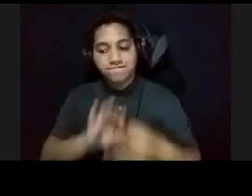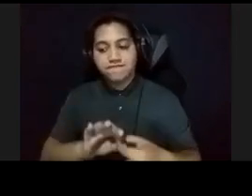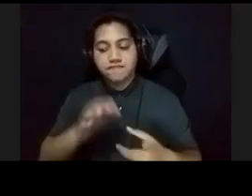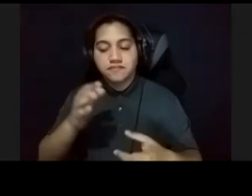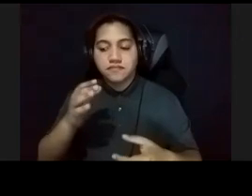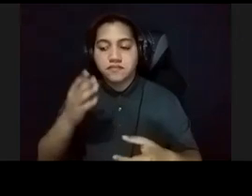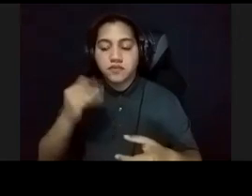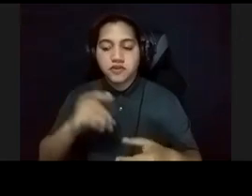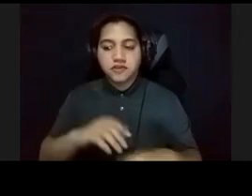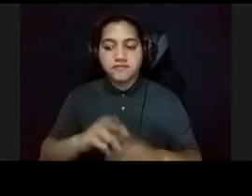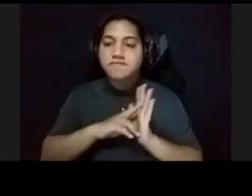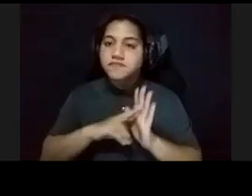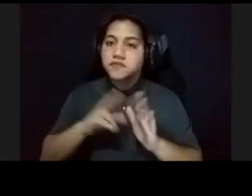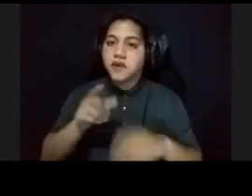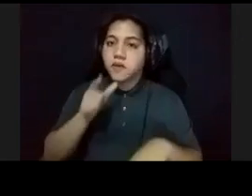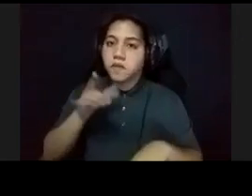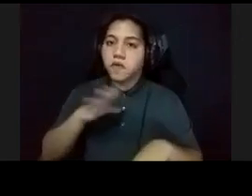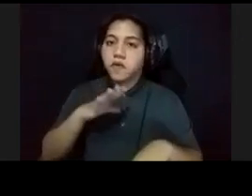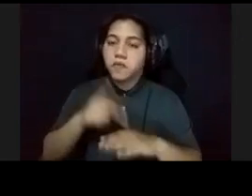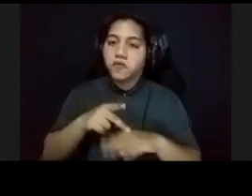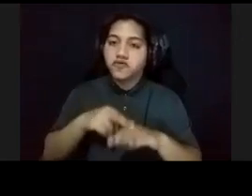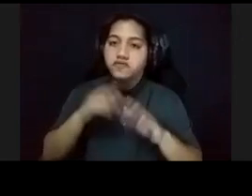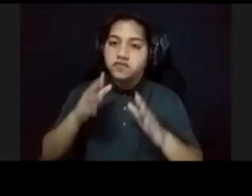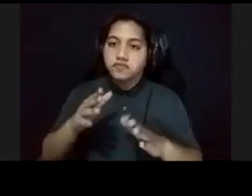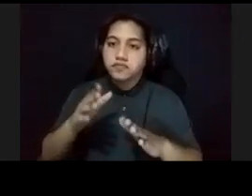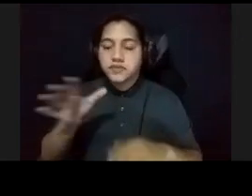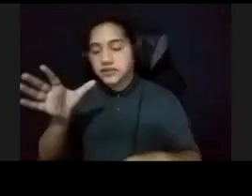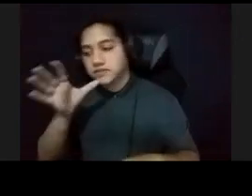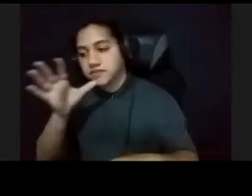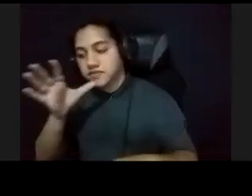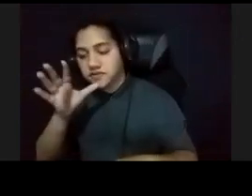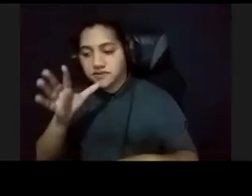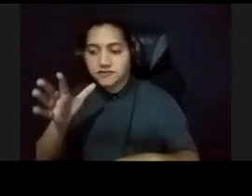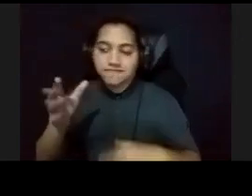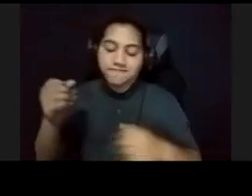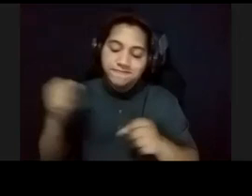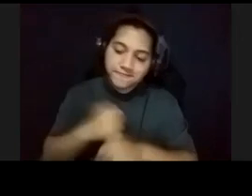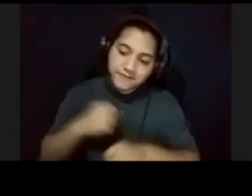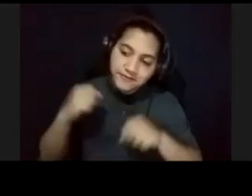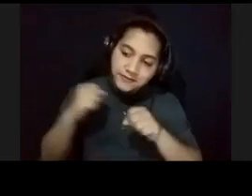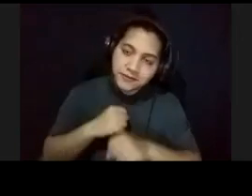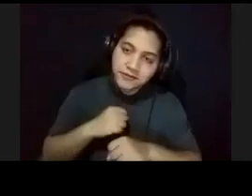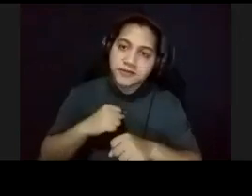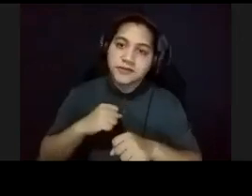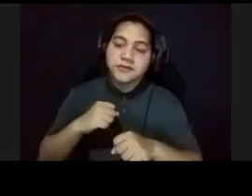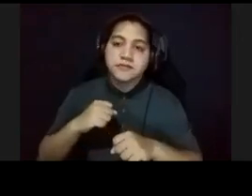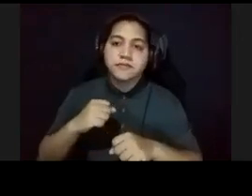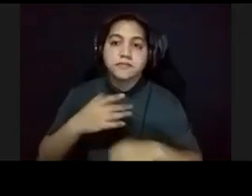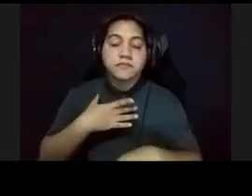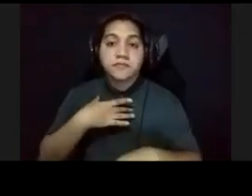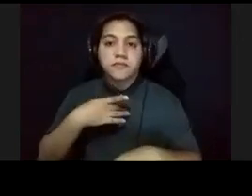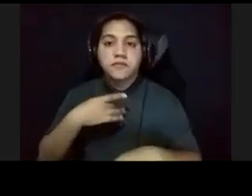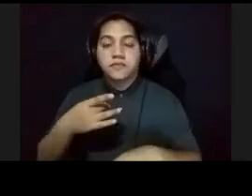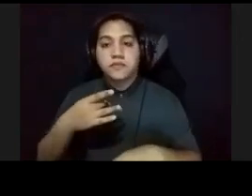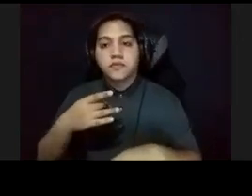la mujer puertorriqueña, de la época, las madres, los sacrificios, me gusta también, el